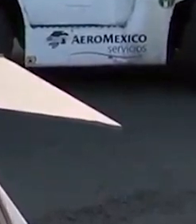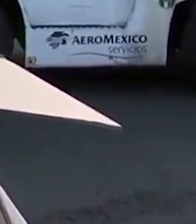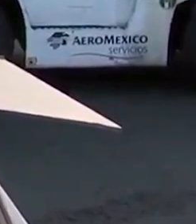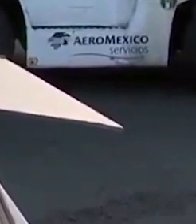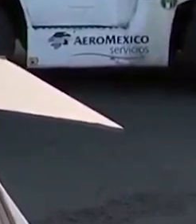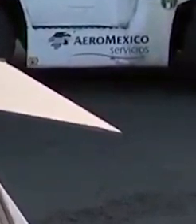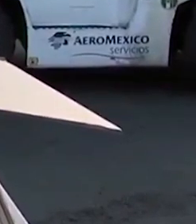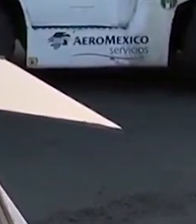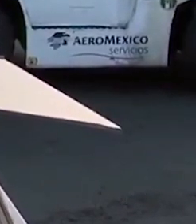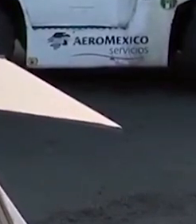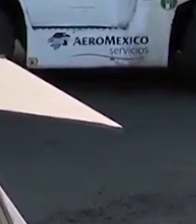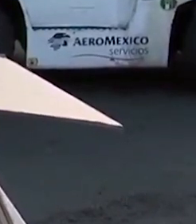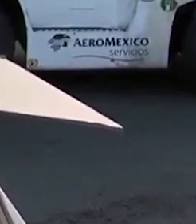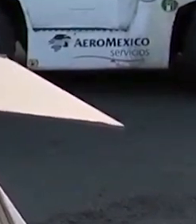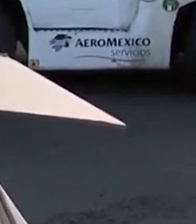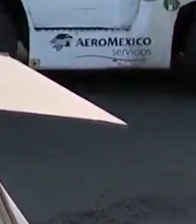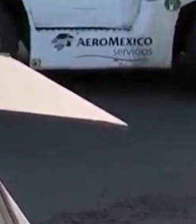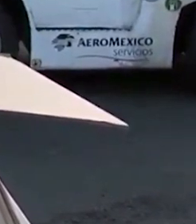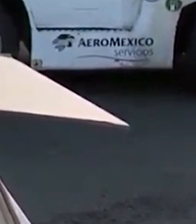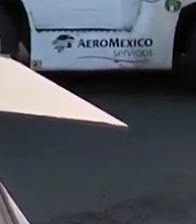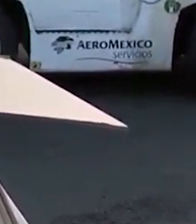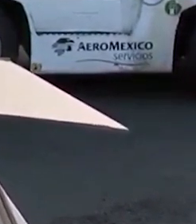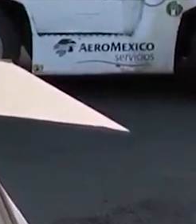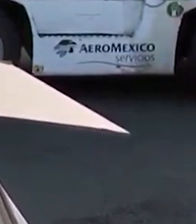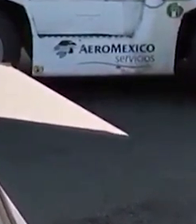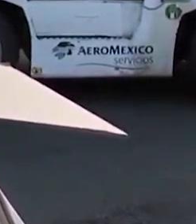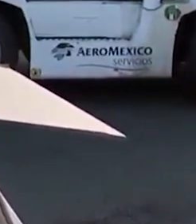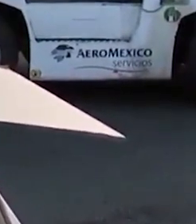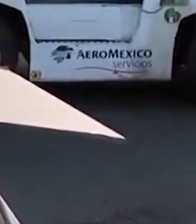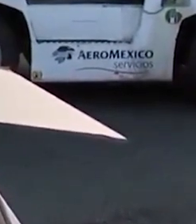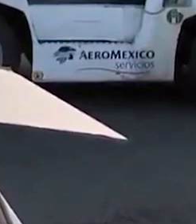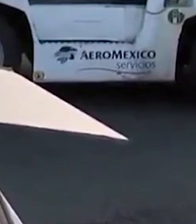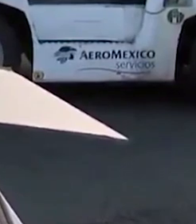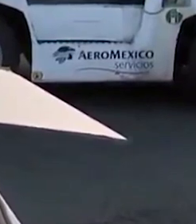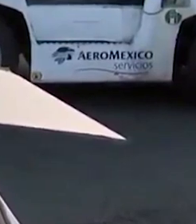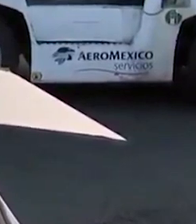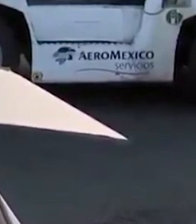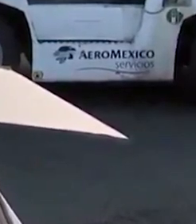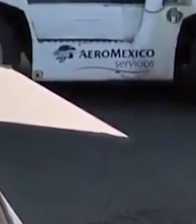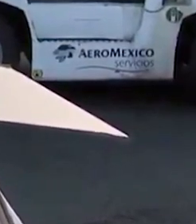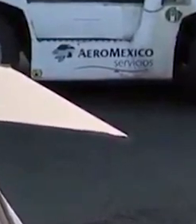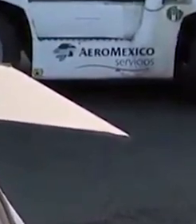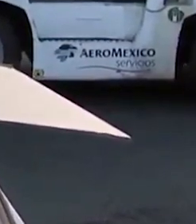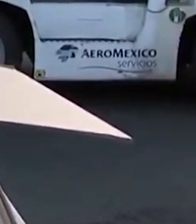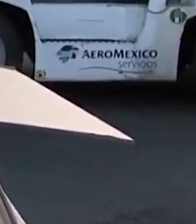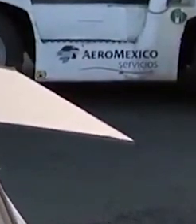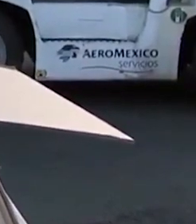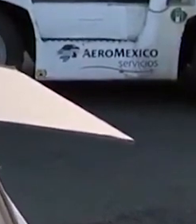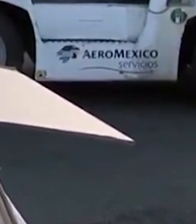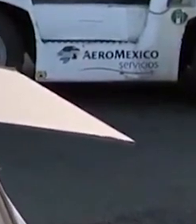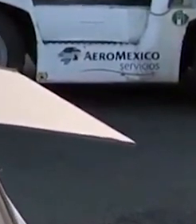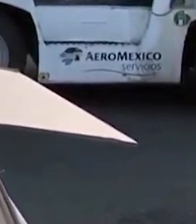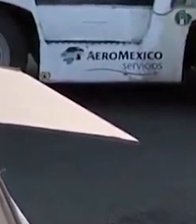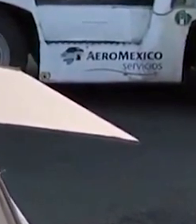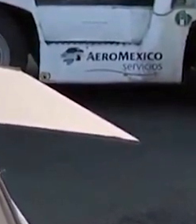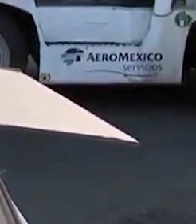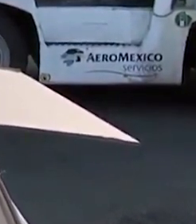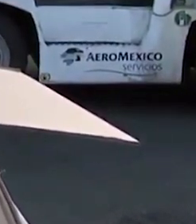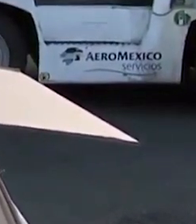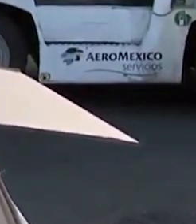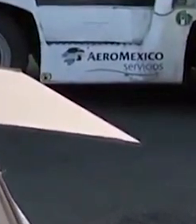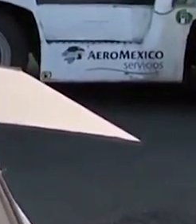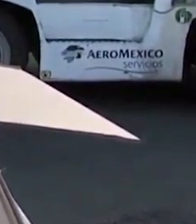Este es nuestro colega Ricardo Cárdenas, el doctor Ricardo Cárdenas trabaja en COFEPRIS y